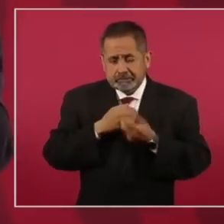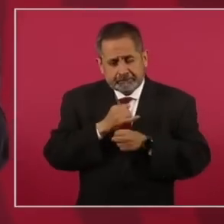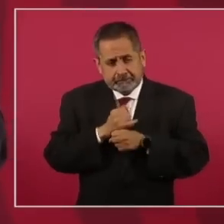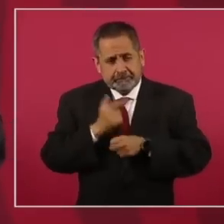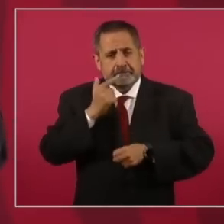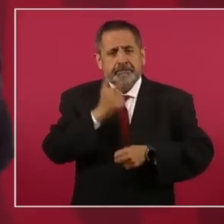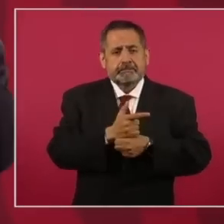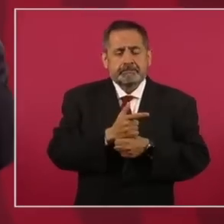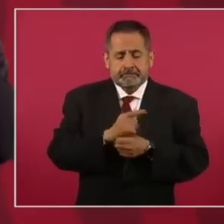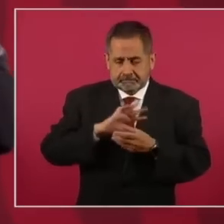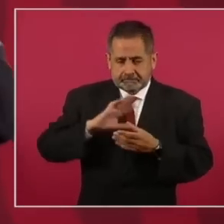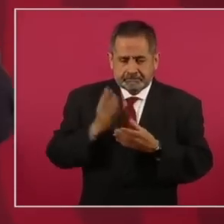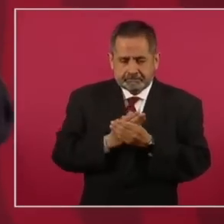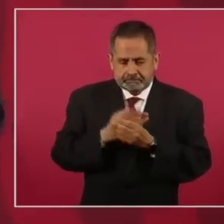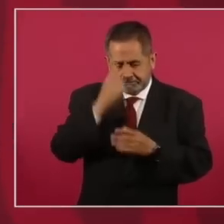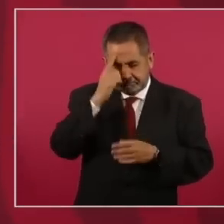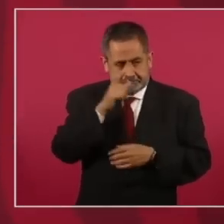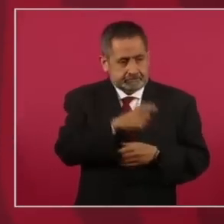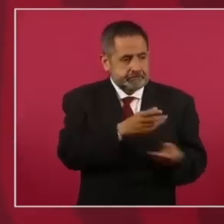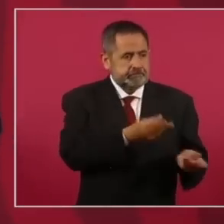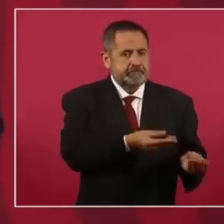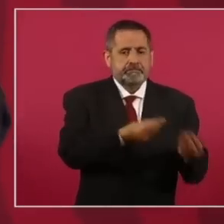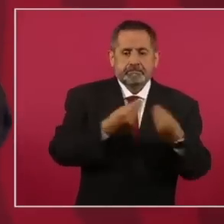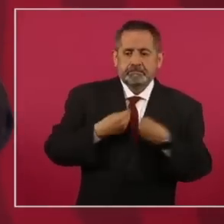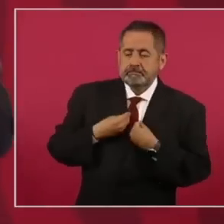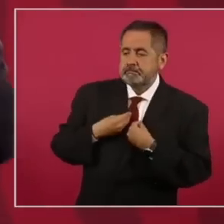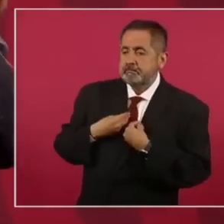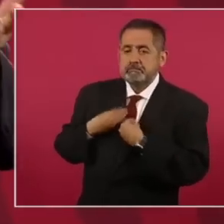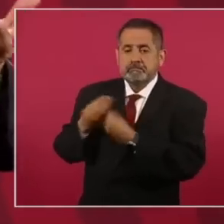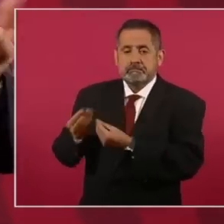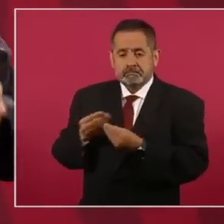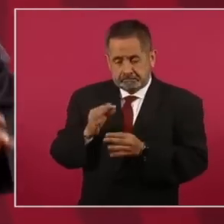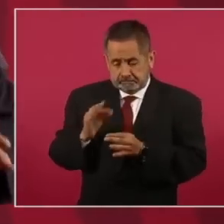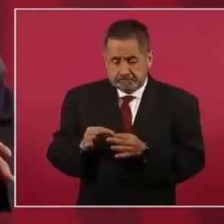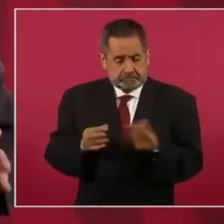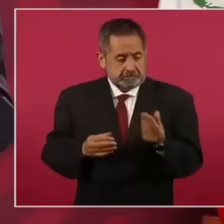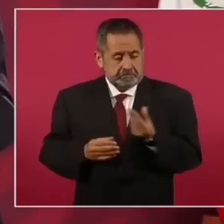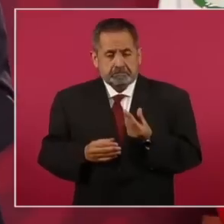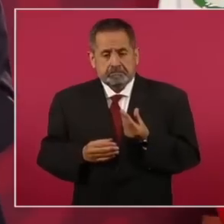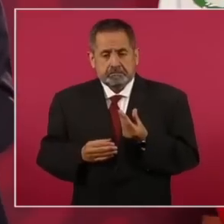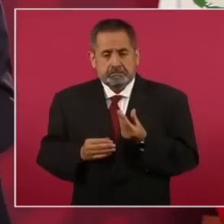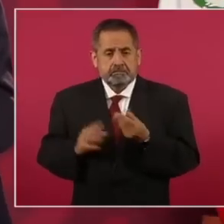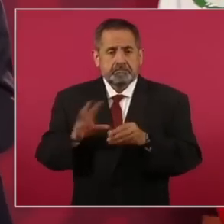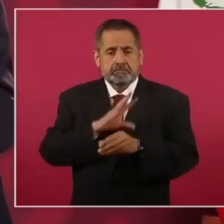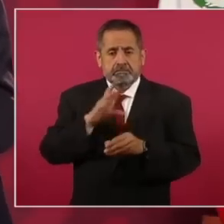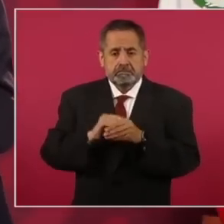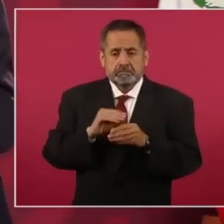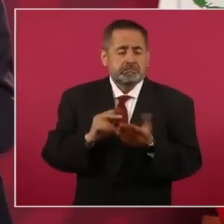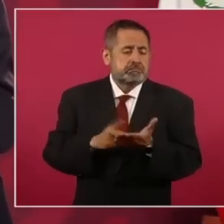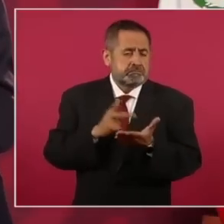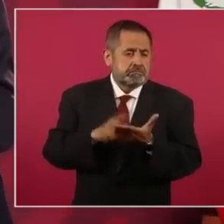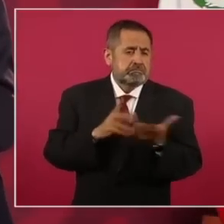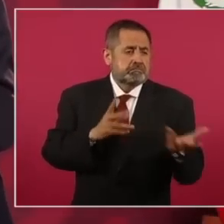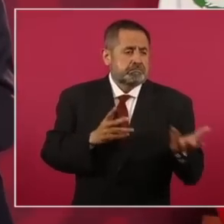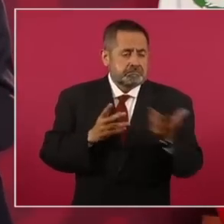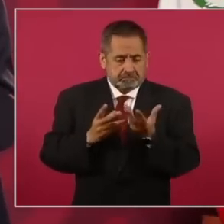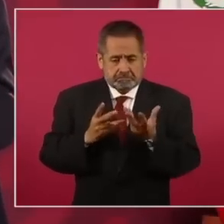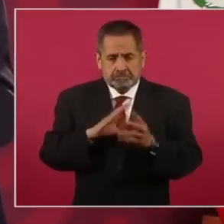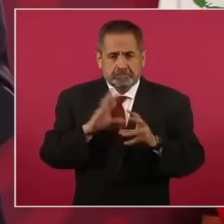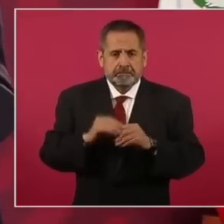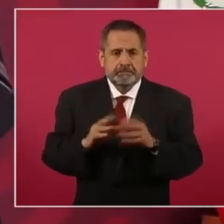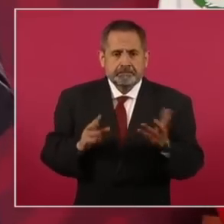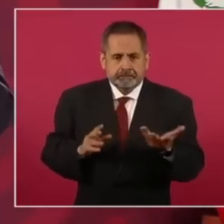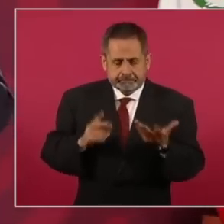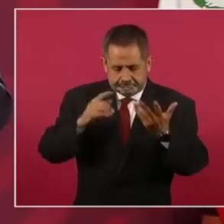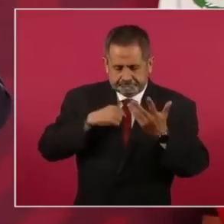incorporan y nos lo dan ya incorporado incluso, muchísimas veces. Claro,